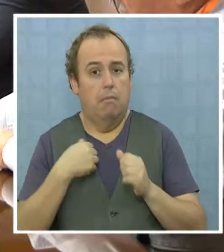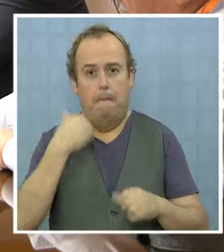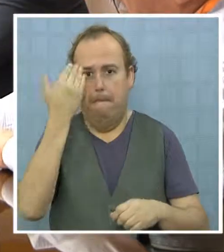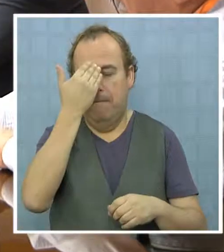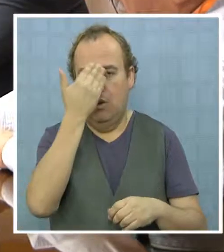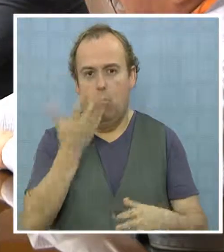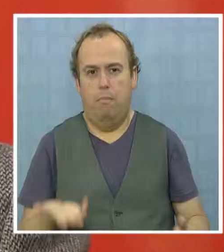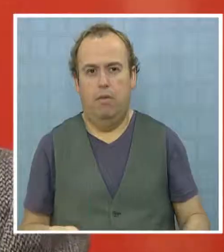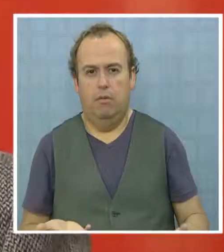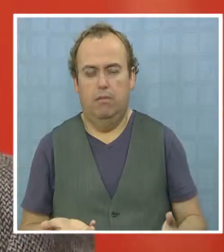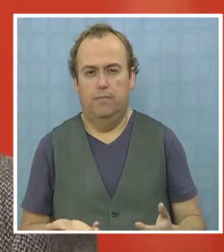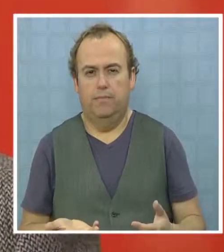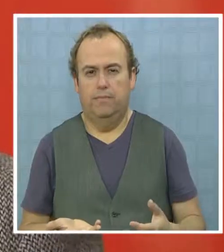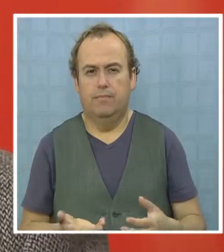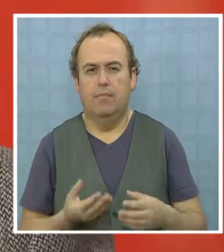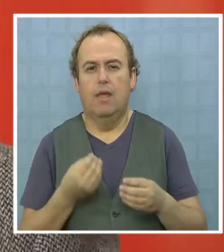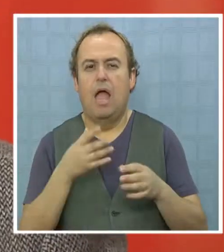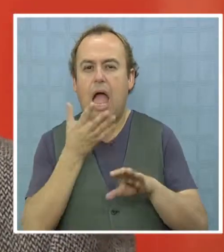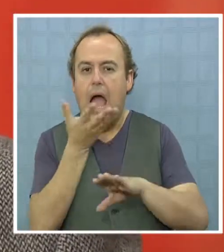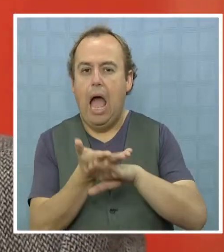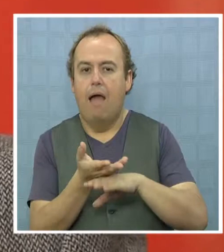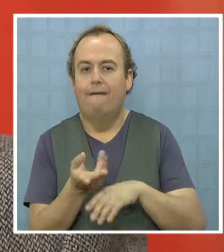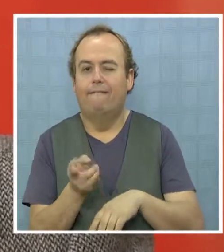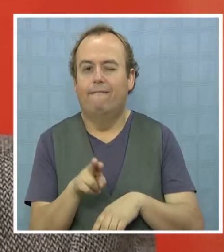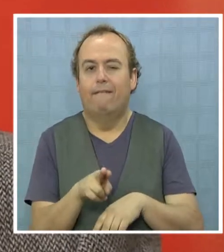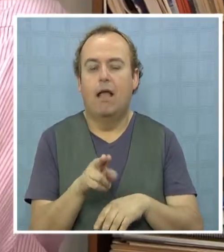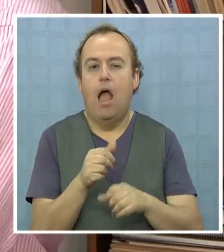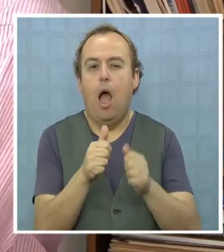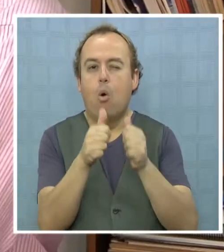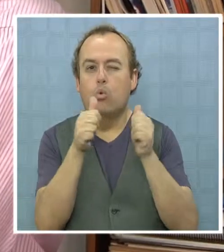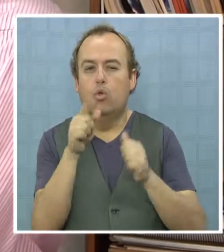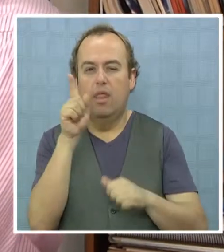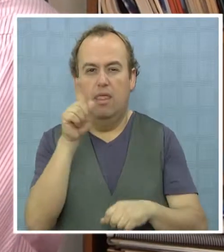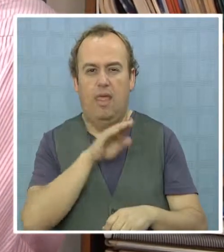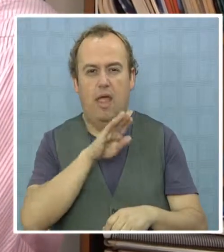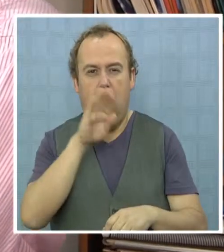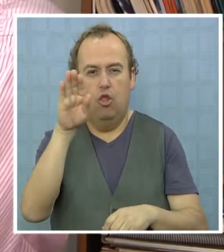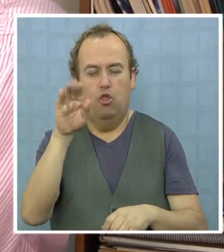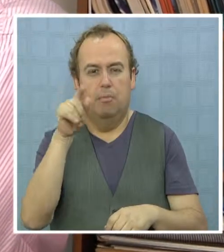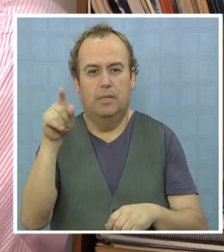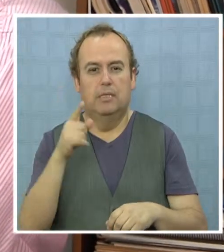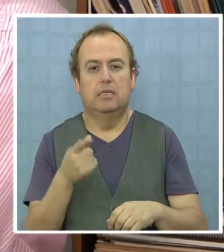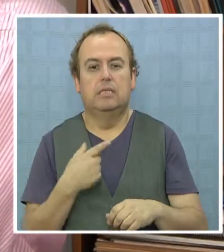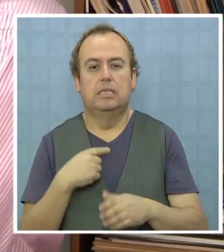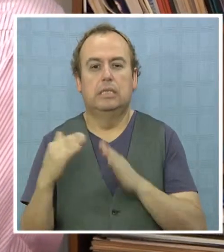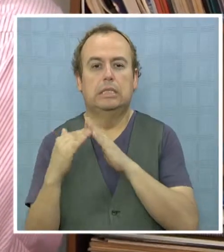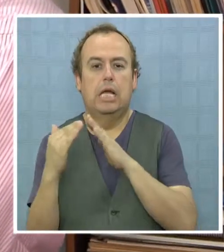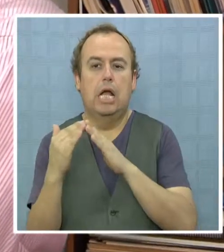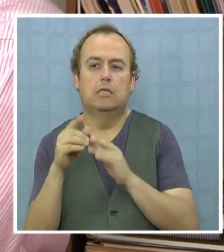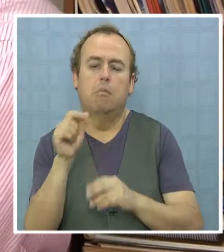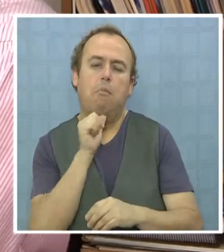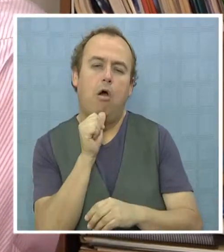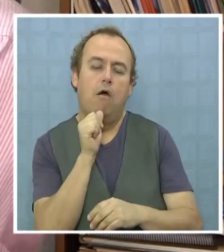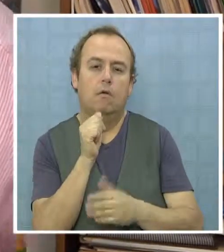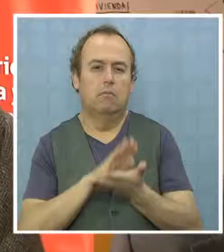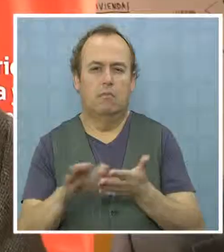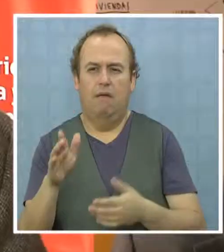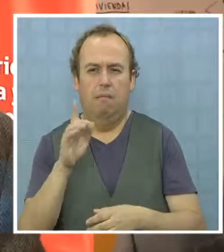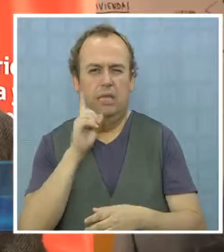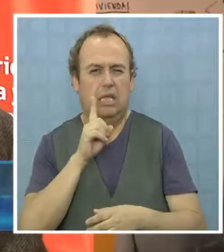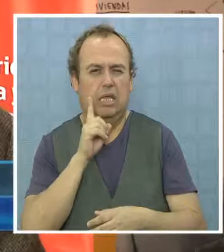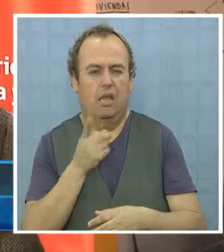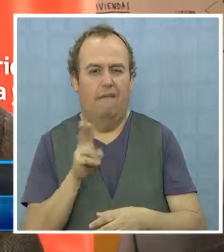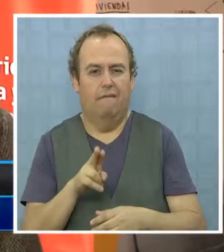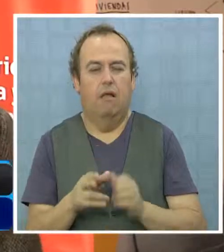Todos los casos que tenemos y que fueron puestos en escena ayer por Canal 13 son